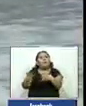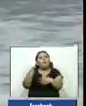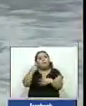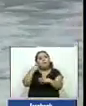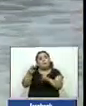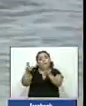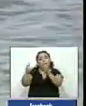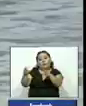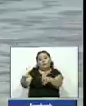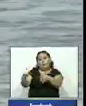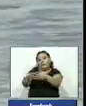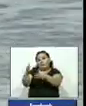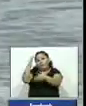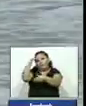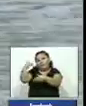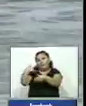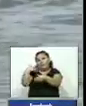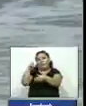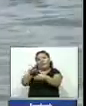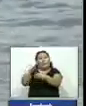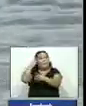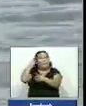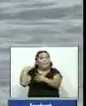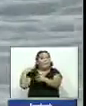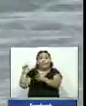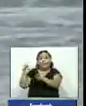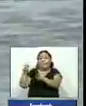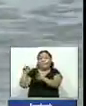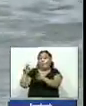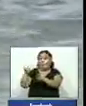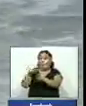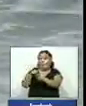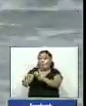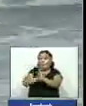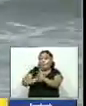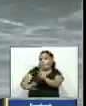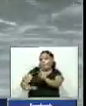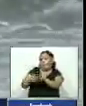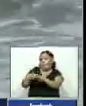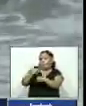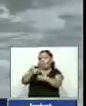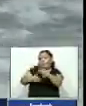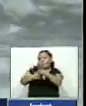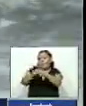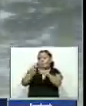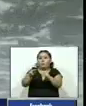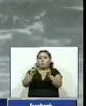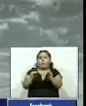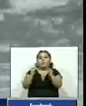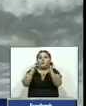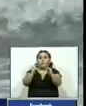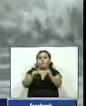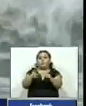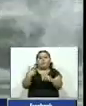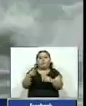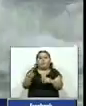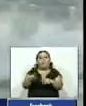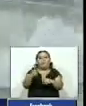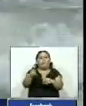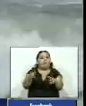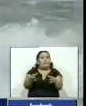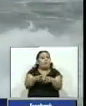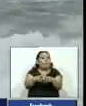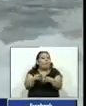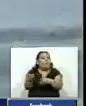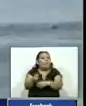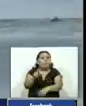a la categoría Open femenina Evelyn Centeno la salvadoreña consiguió avanzar en segundo lugar en el hit número uno lo hizo con